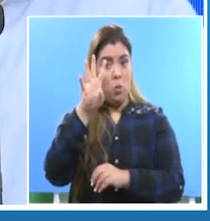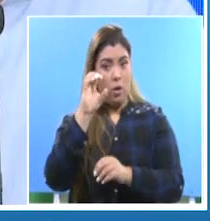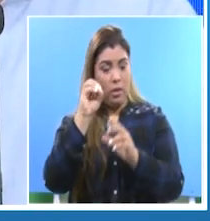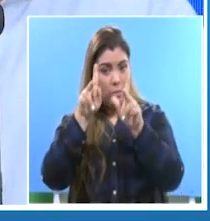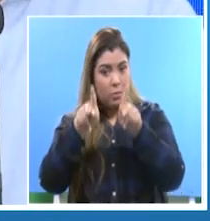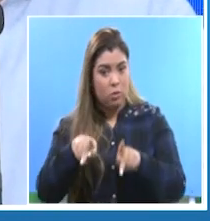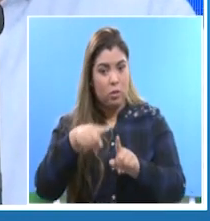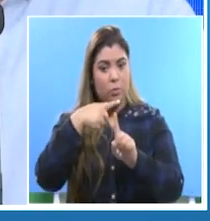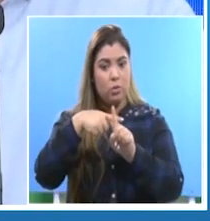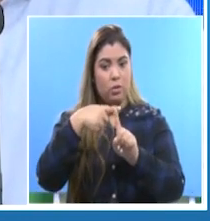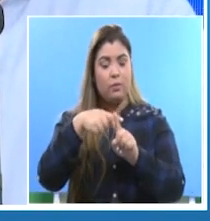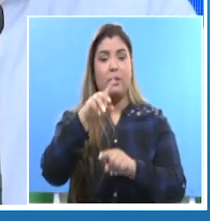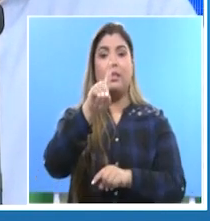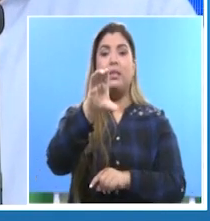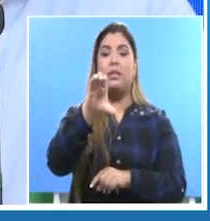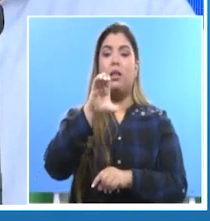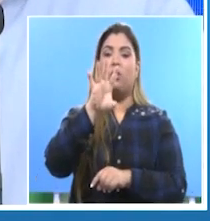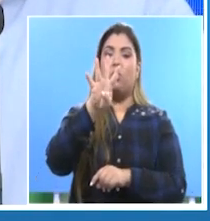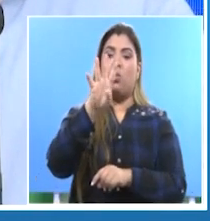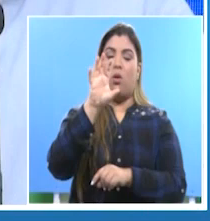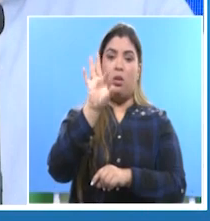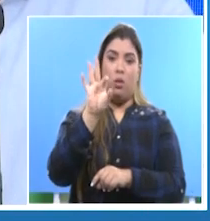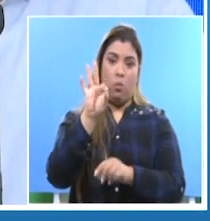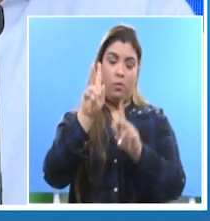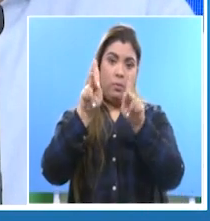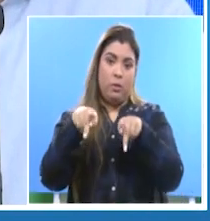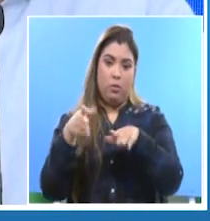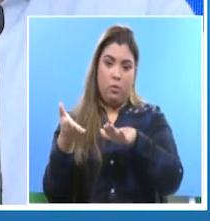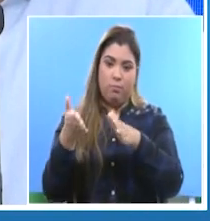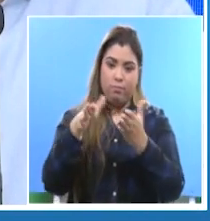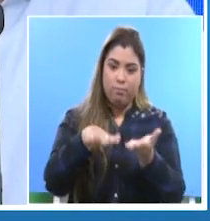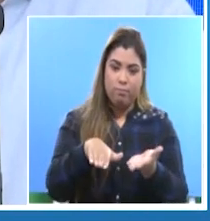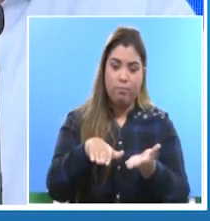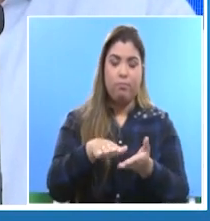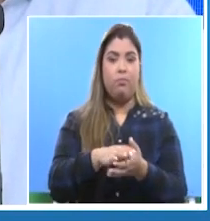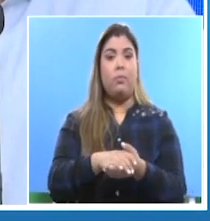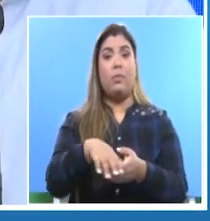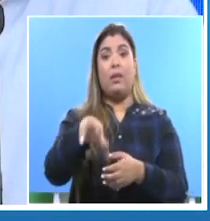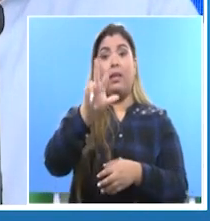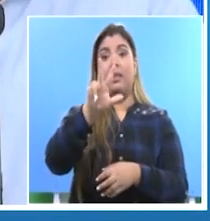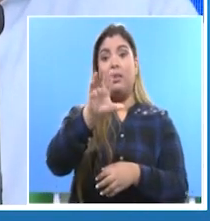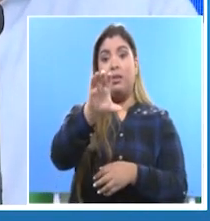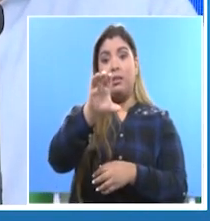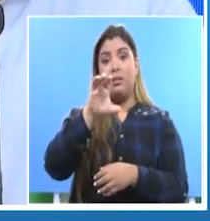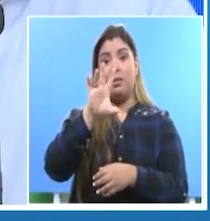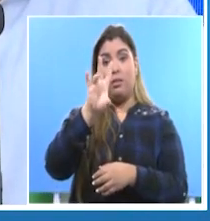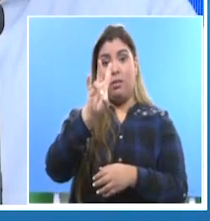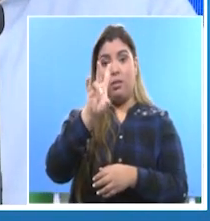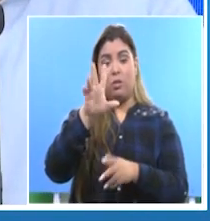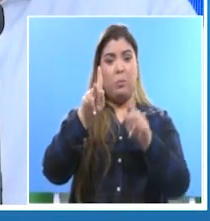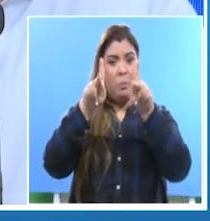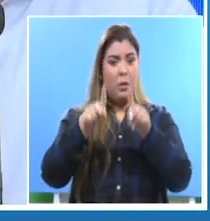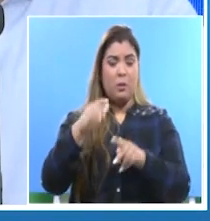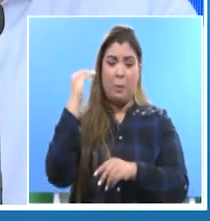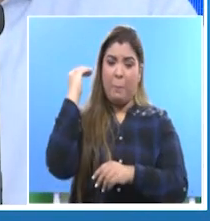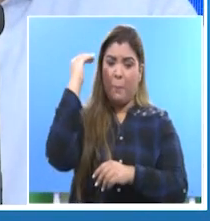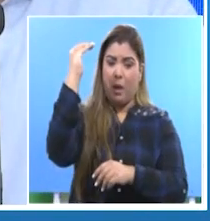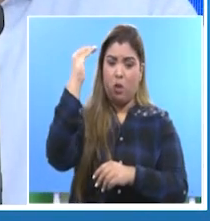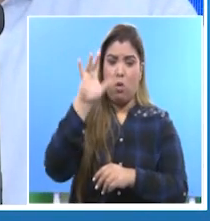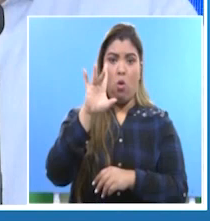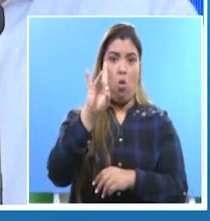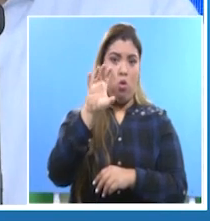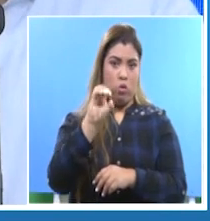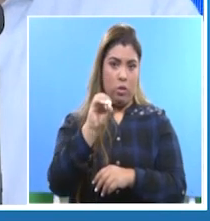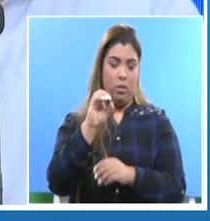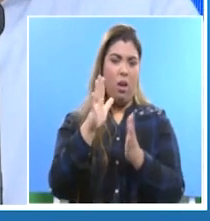con 197 casos de fallecidos. Y 375 en mayores de 80 años con